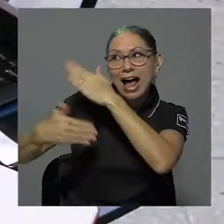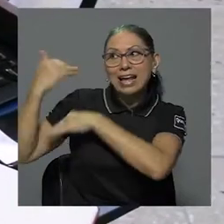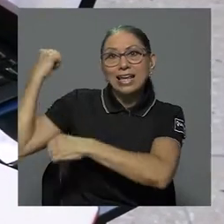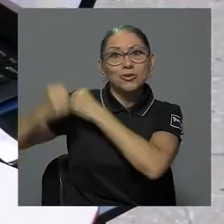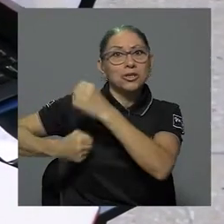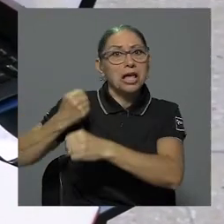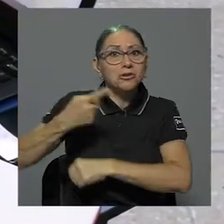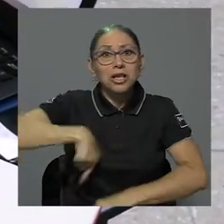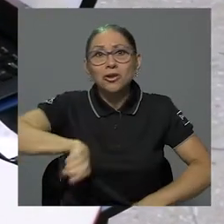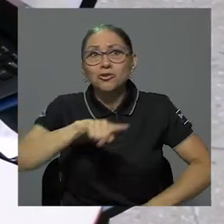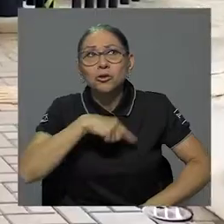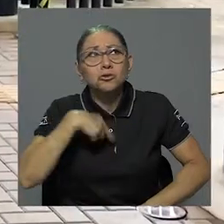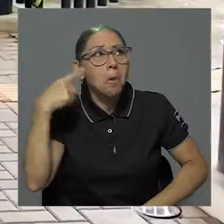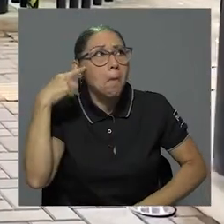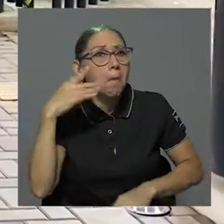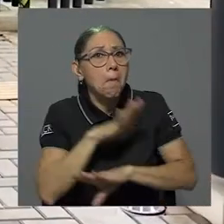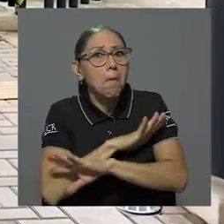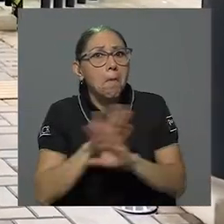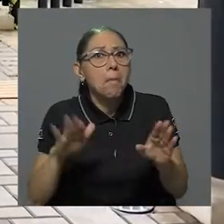puramente nos pasaba la pandemia.